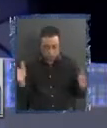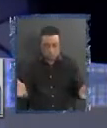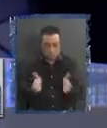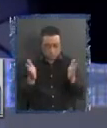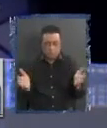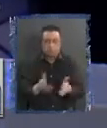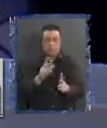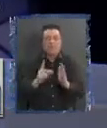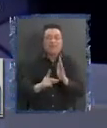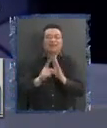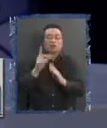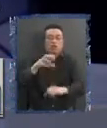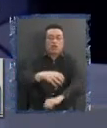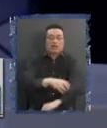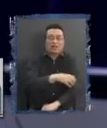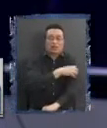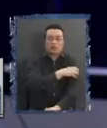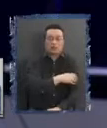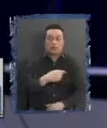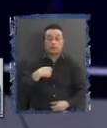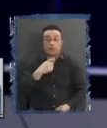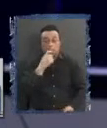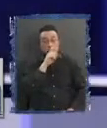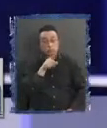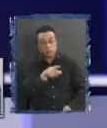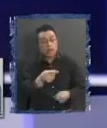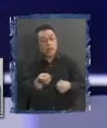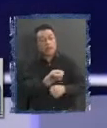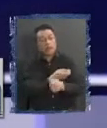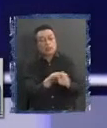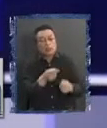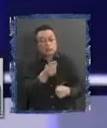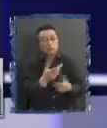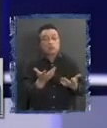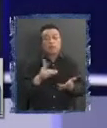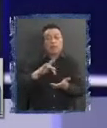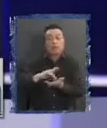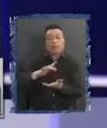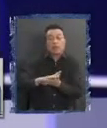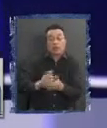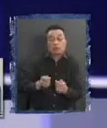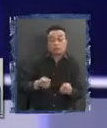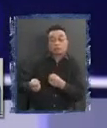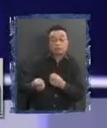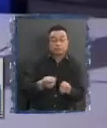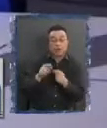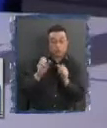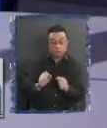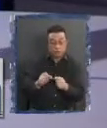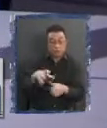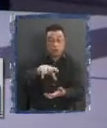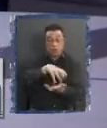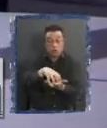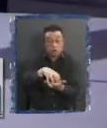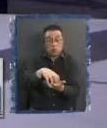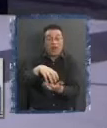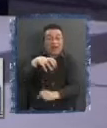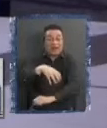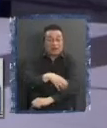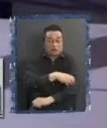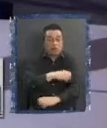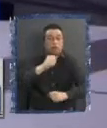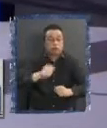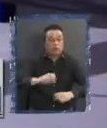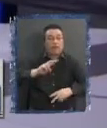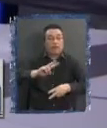desde el territorio. Preguntémosle al economista justamente en torno al endeudamiento y a la posibilidad que ahora van a tener comunas y regiones de crear empresas públicas.